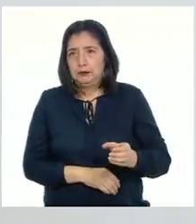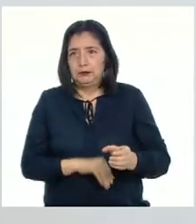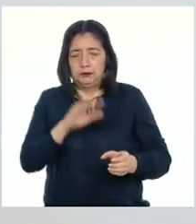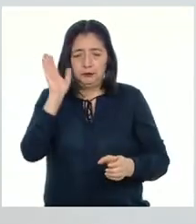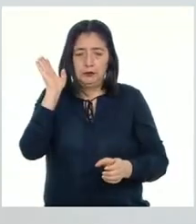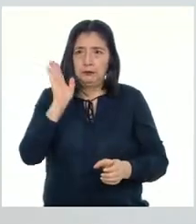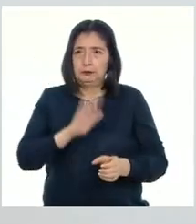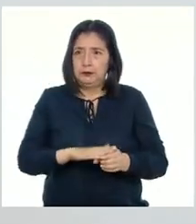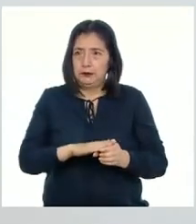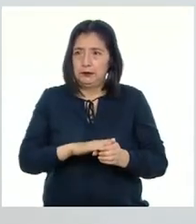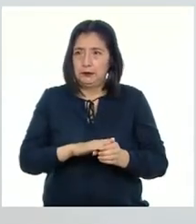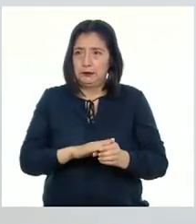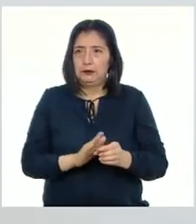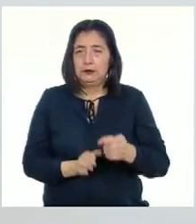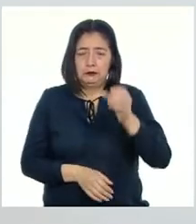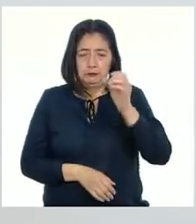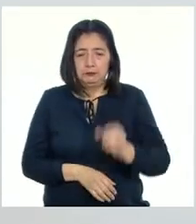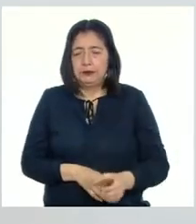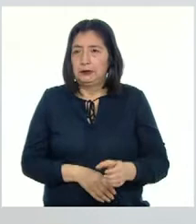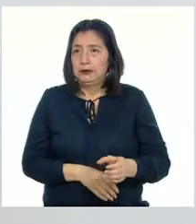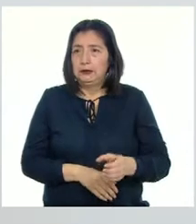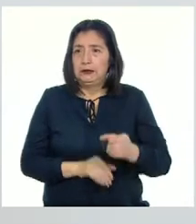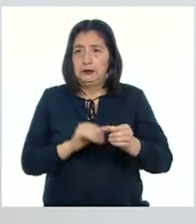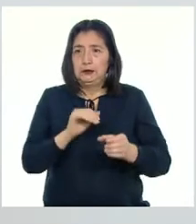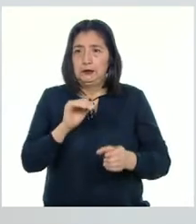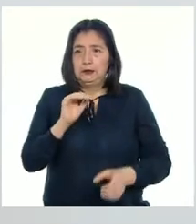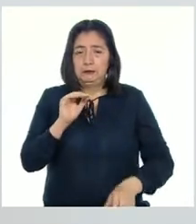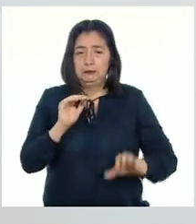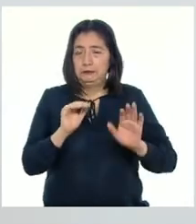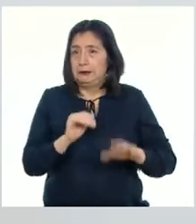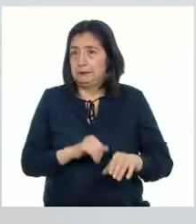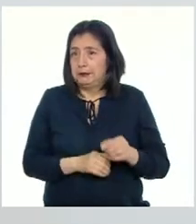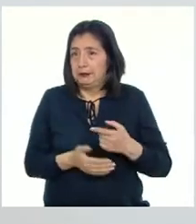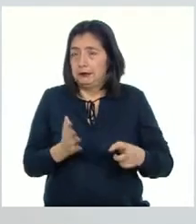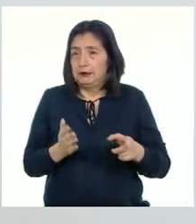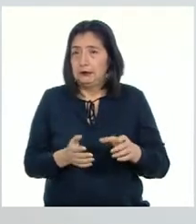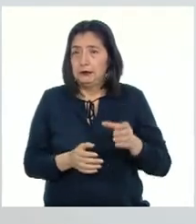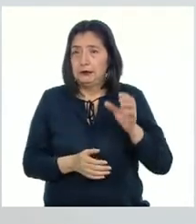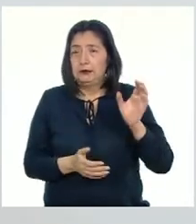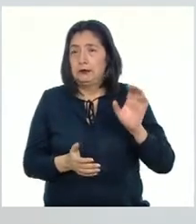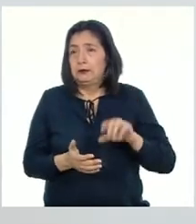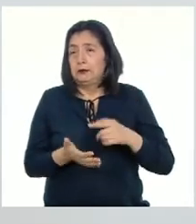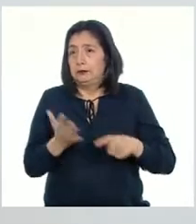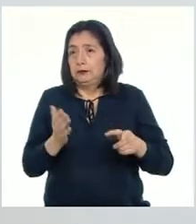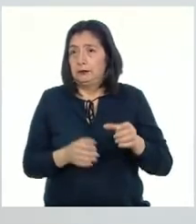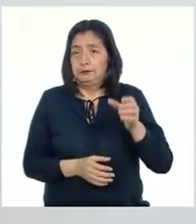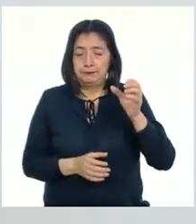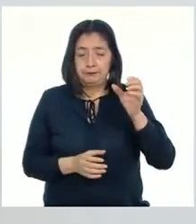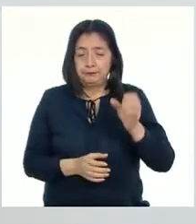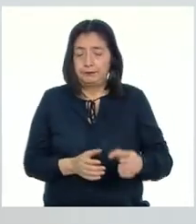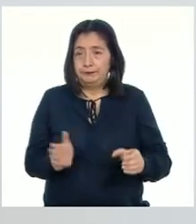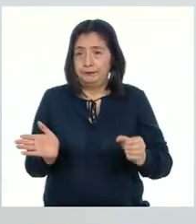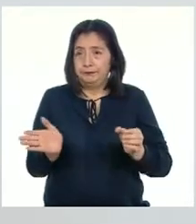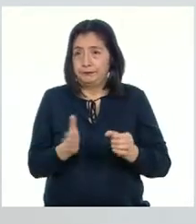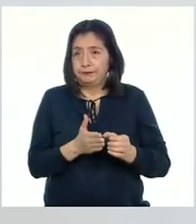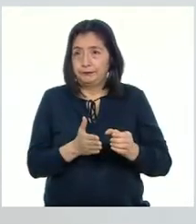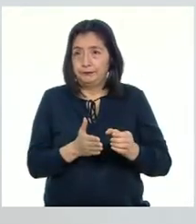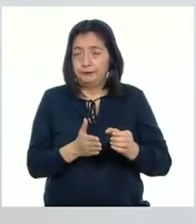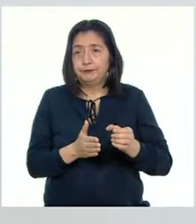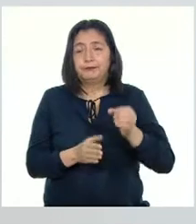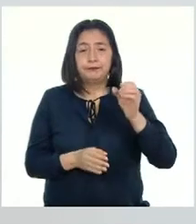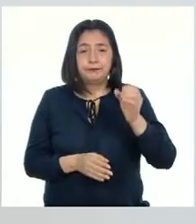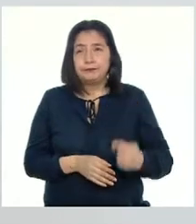golpeo arriba Otra vez a la mesa, ahora palma Y otra vez al costado y que